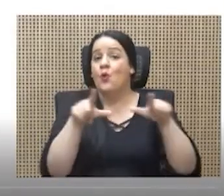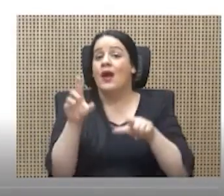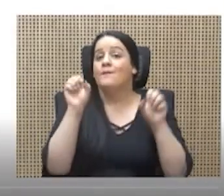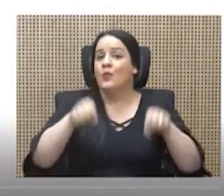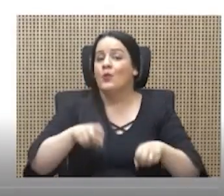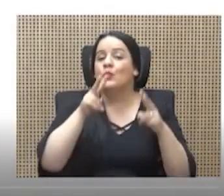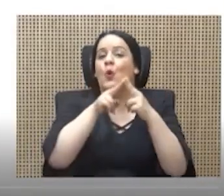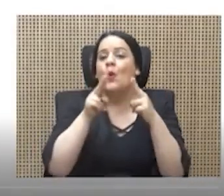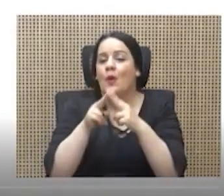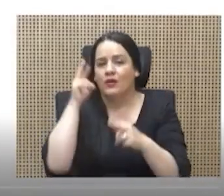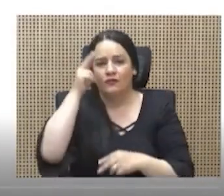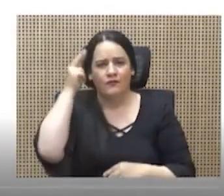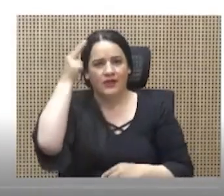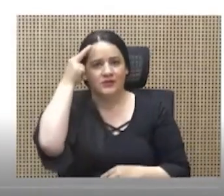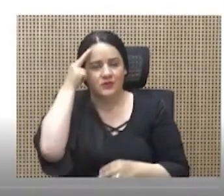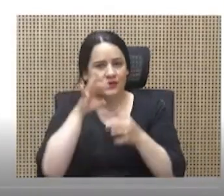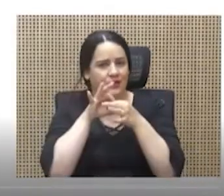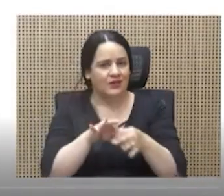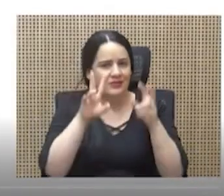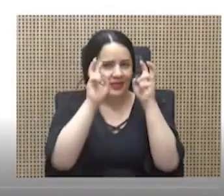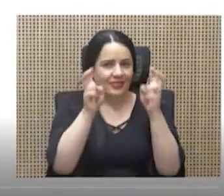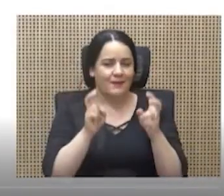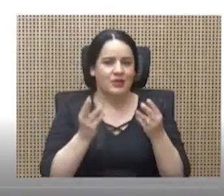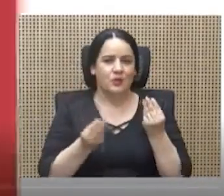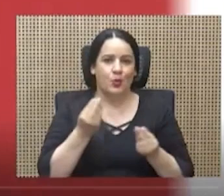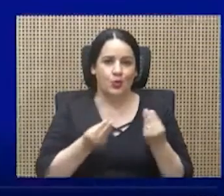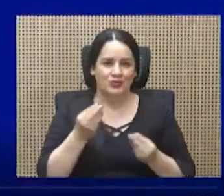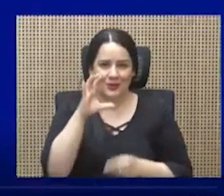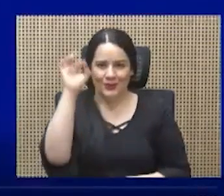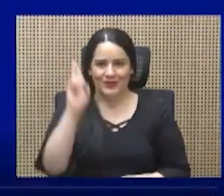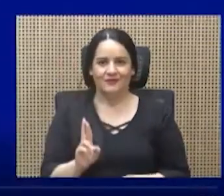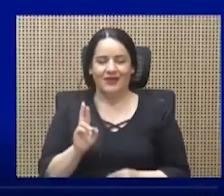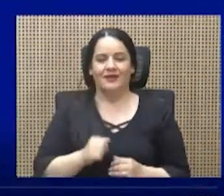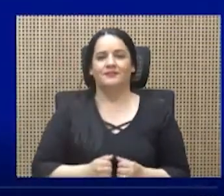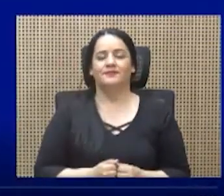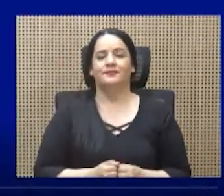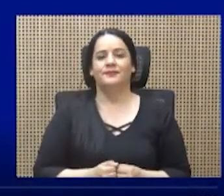conocer y reflexionar respecto a temas de producción en Costa Rica.